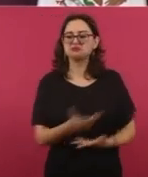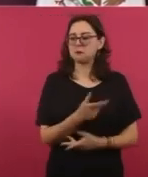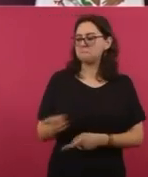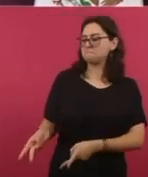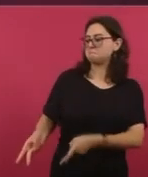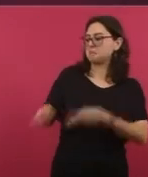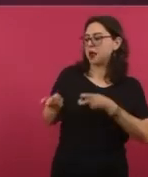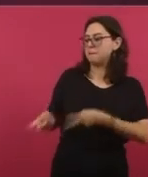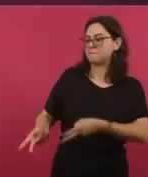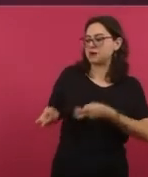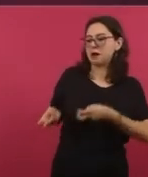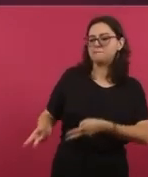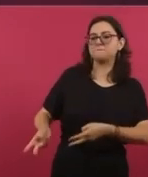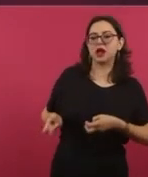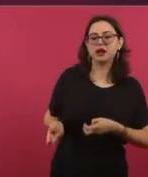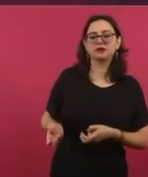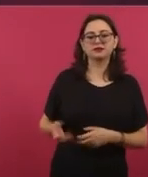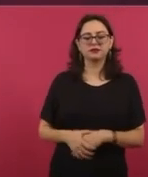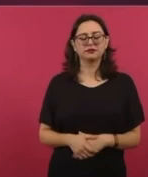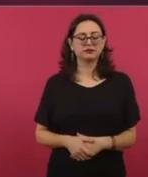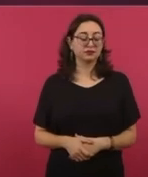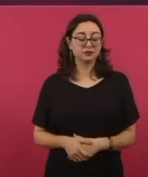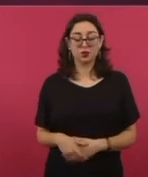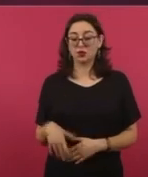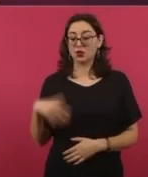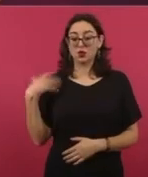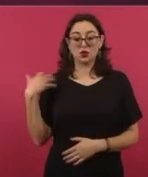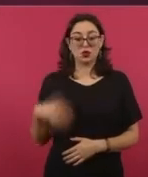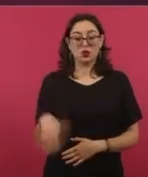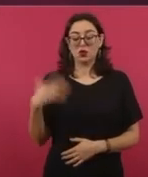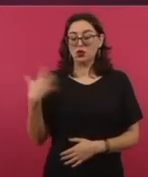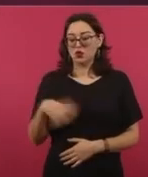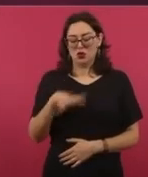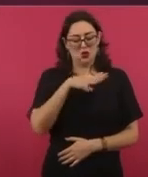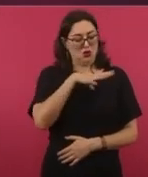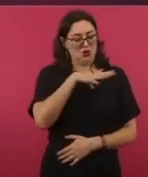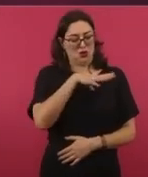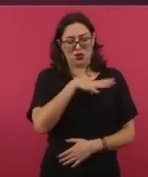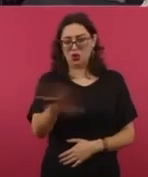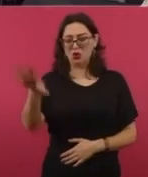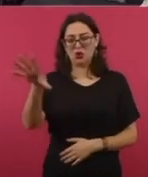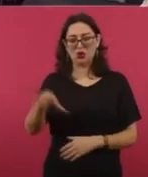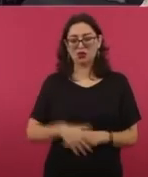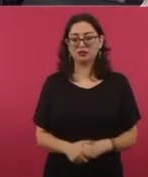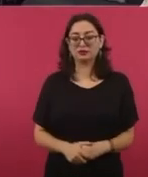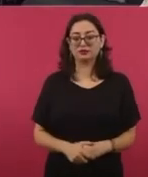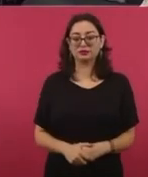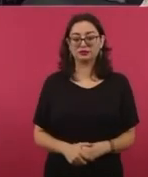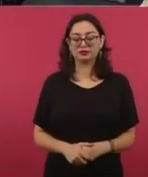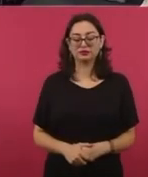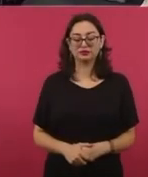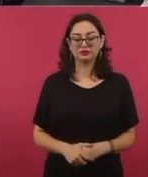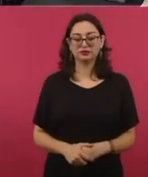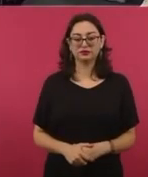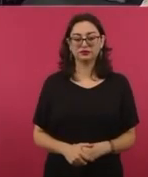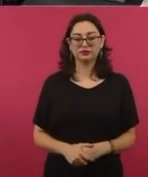saquear al país. Es increíble, tienen 10, 15 empresas